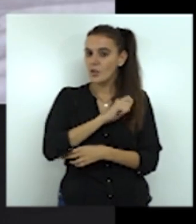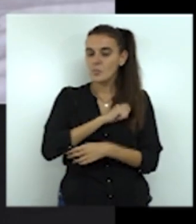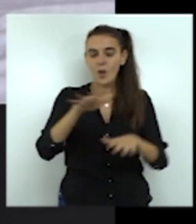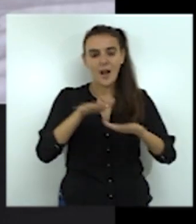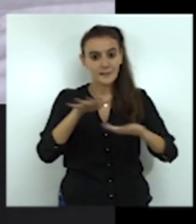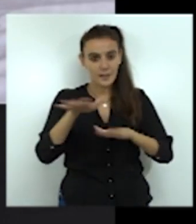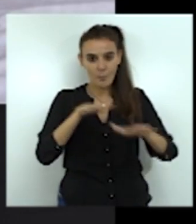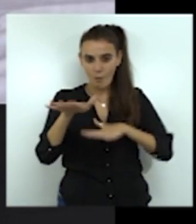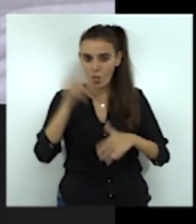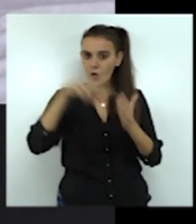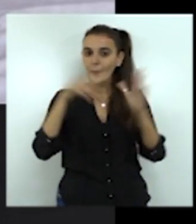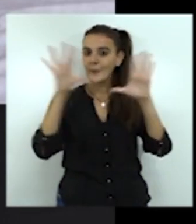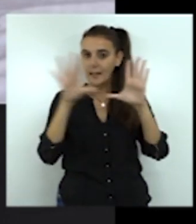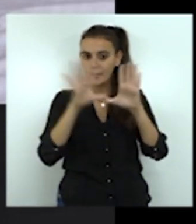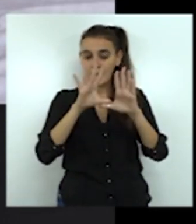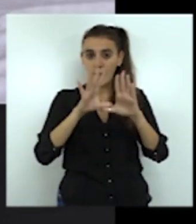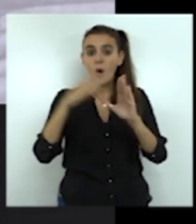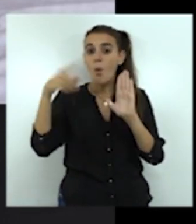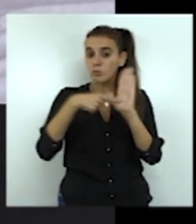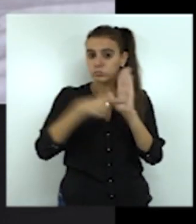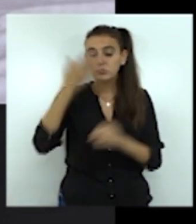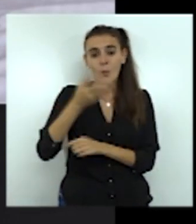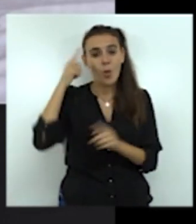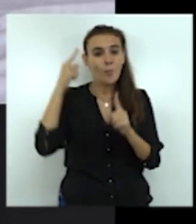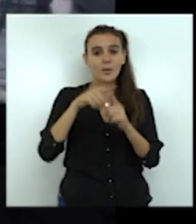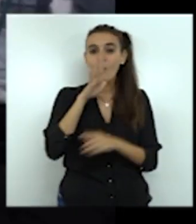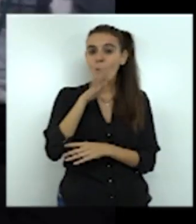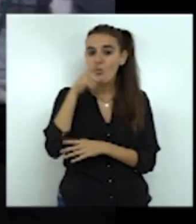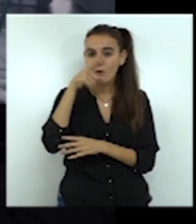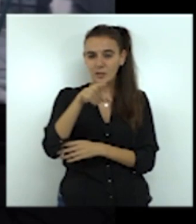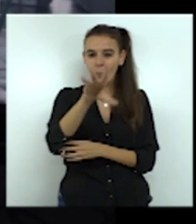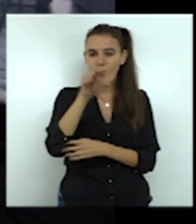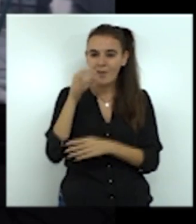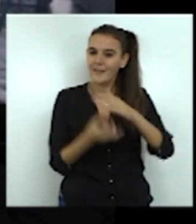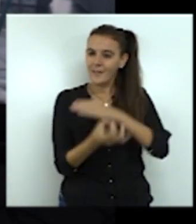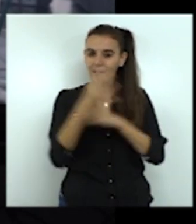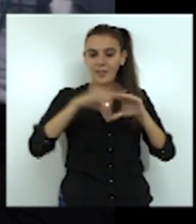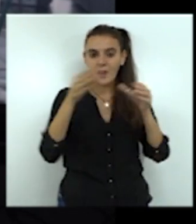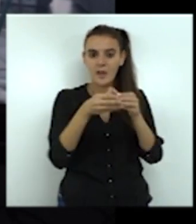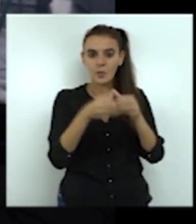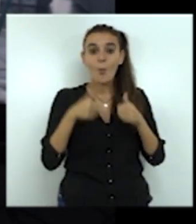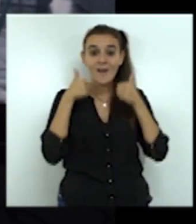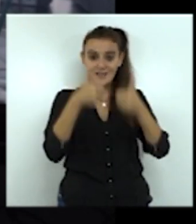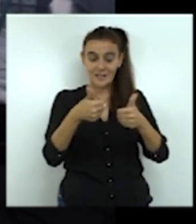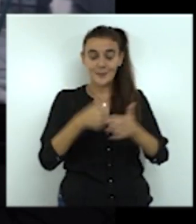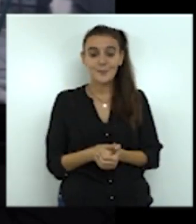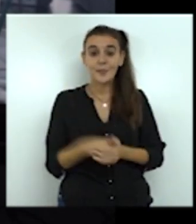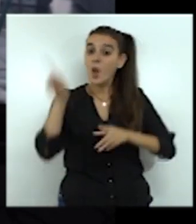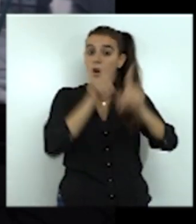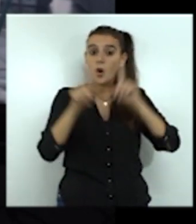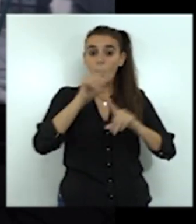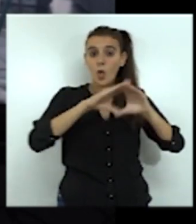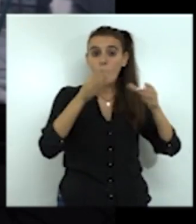2010, un documento clave para entender las razones que llevaron a la creación del equipo STAR. Las deficiencias detectadas en las intervenciones